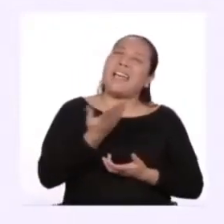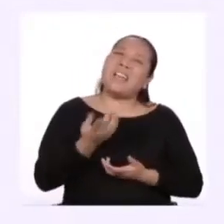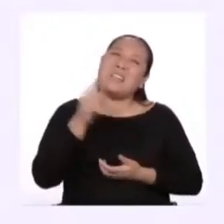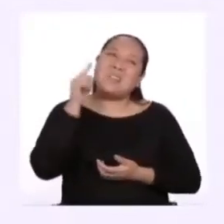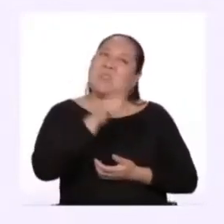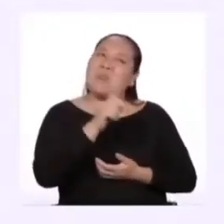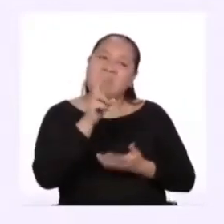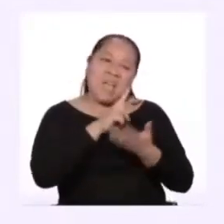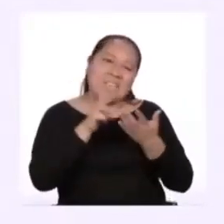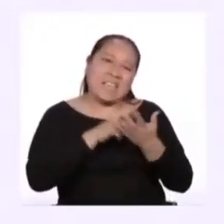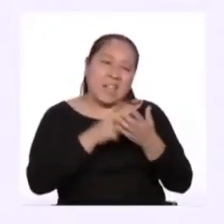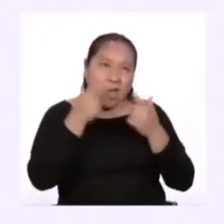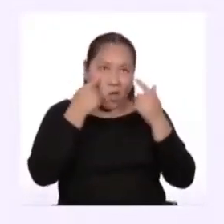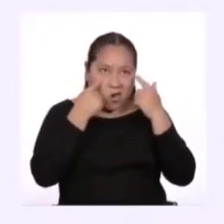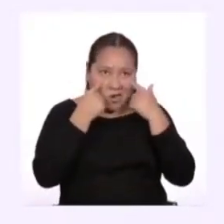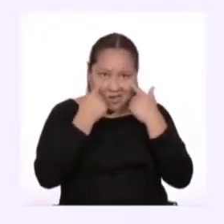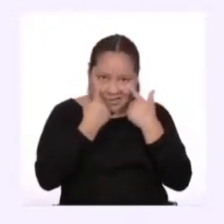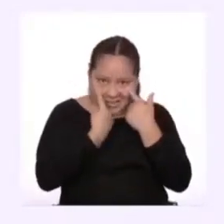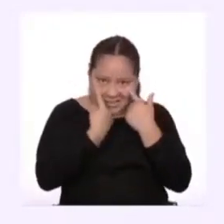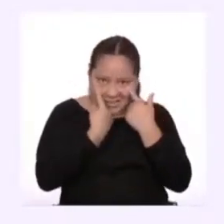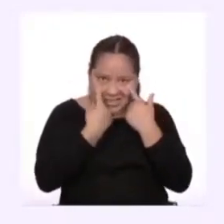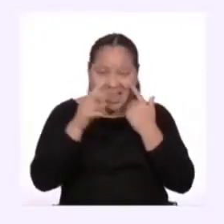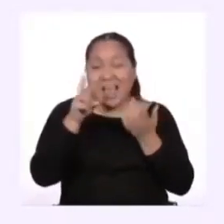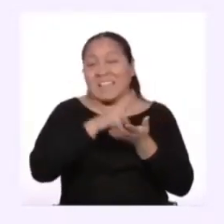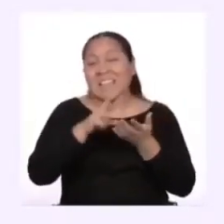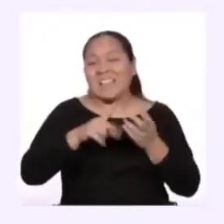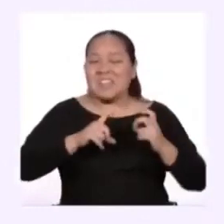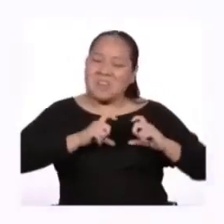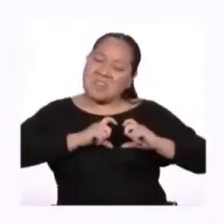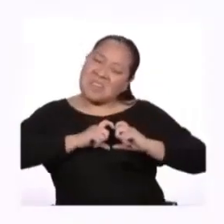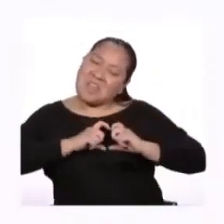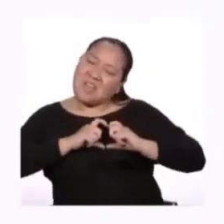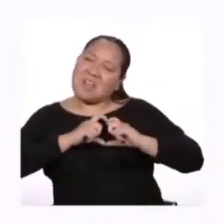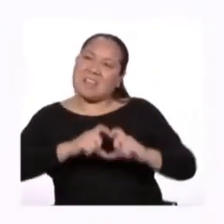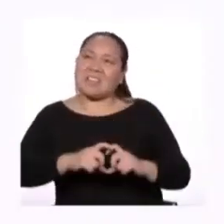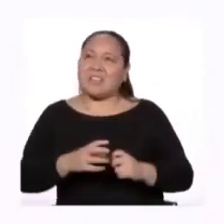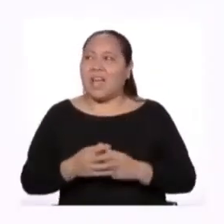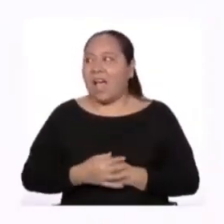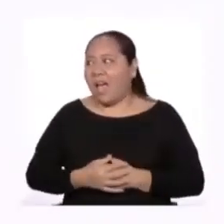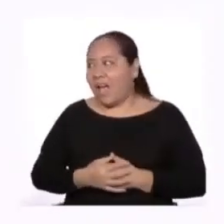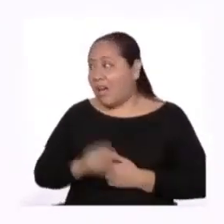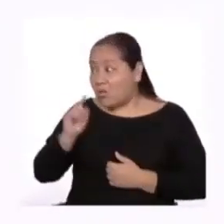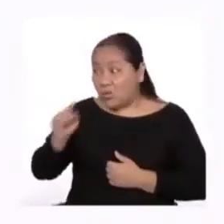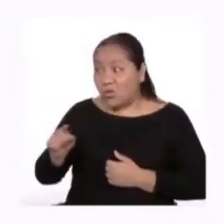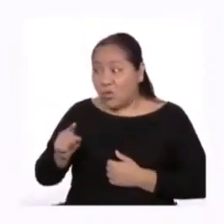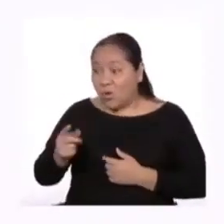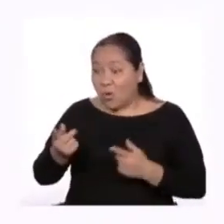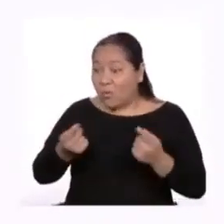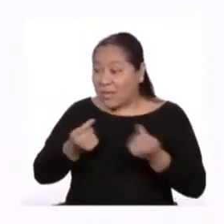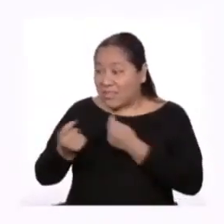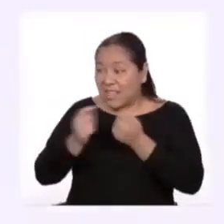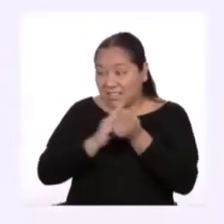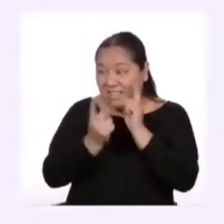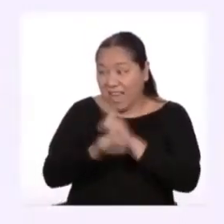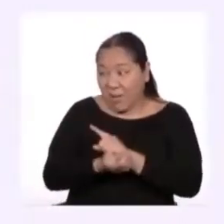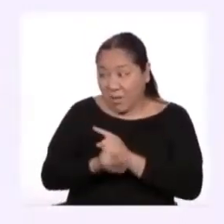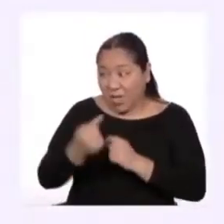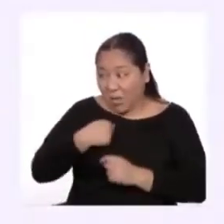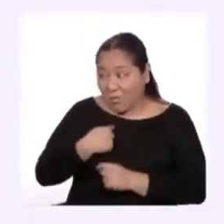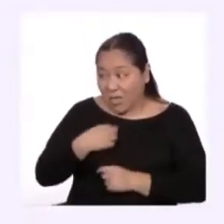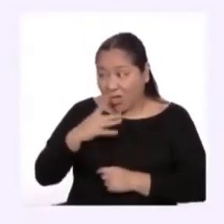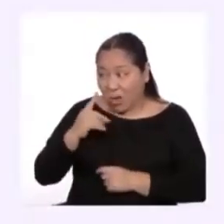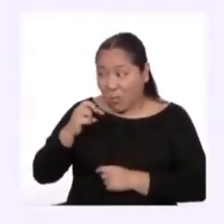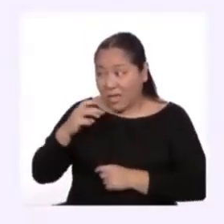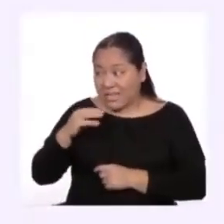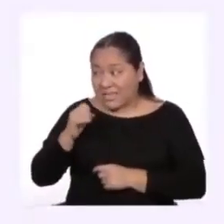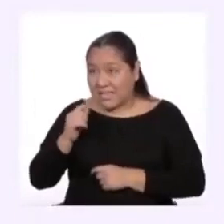has leído con los ojos, sino con el corazón. ¿Qué? ¿Ahora tú eres el que me domestica a mí? ¡Claro!